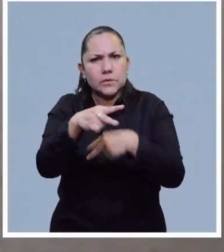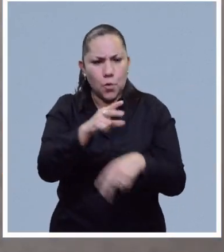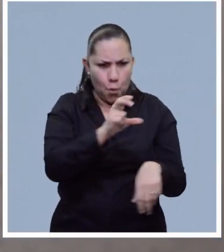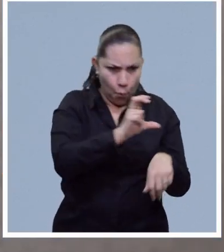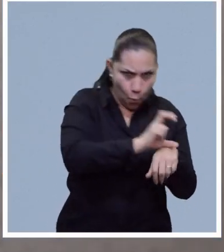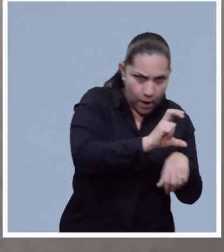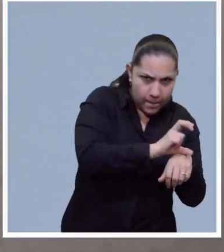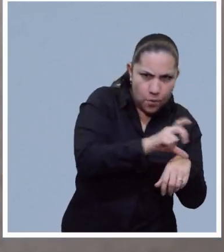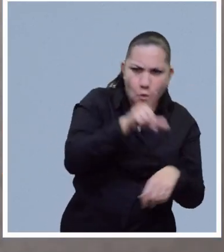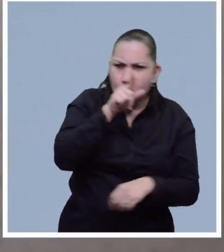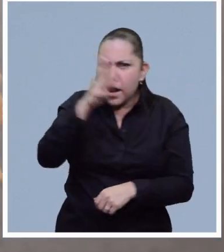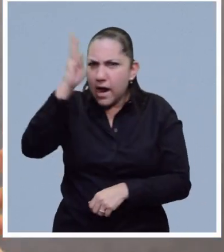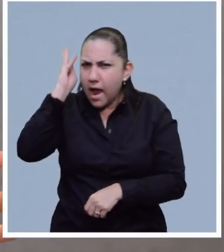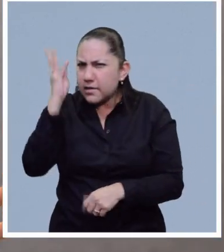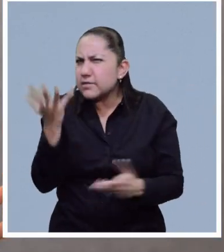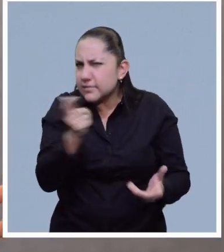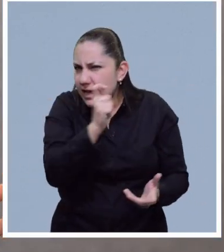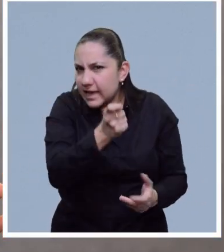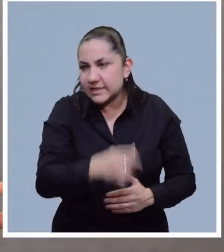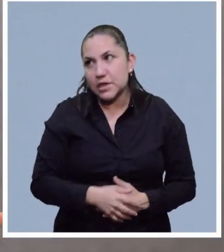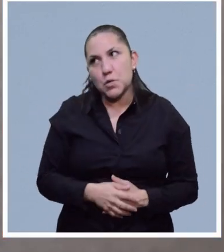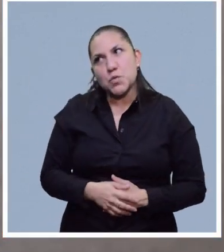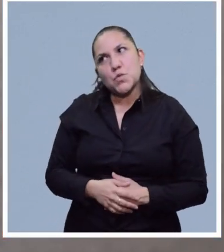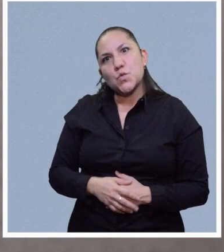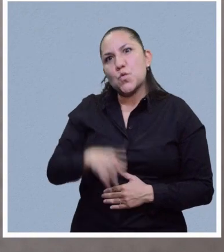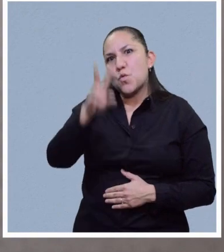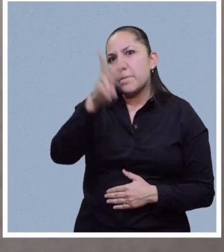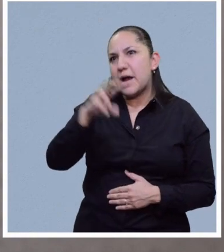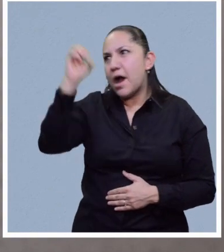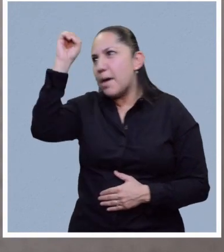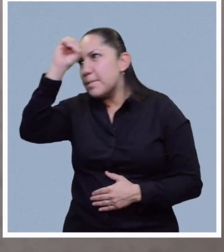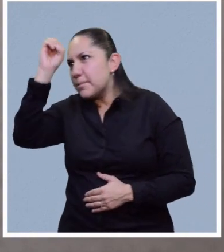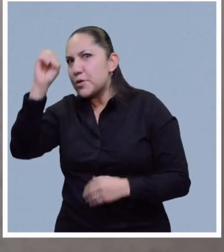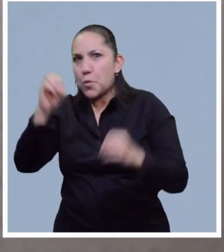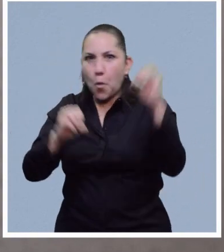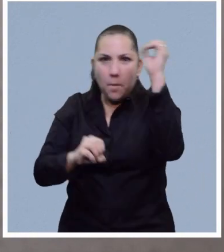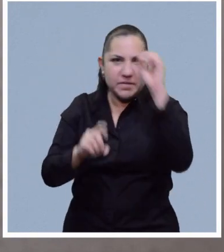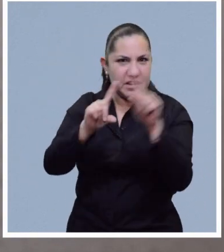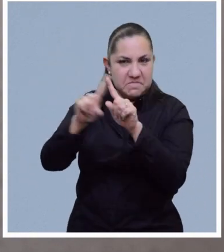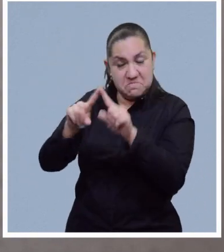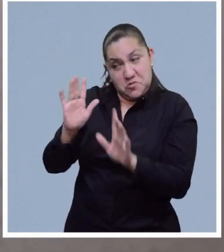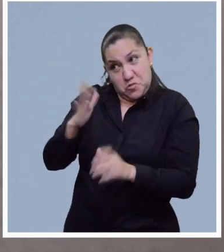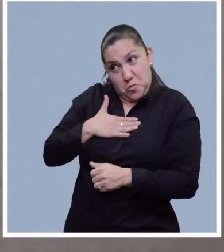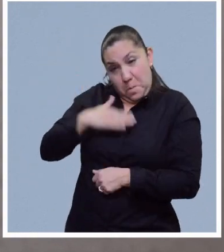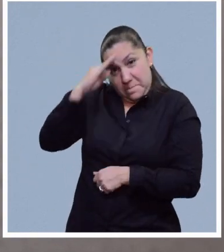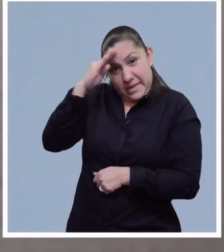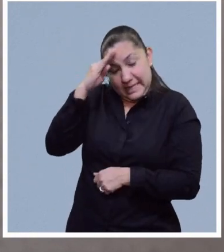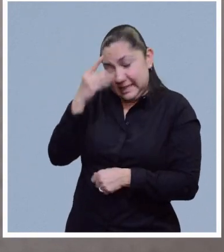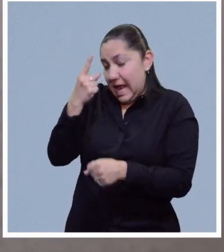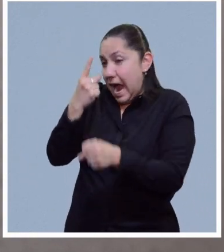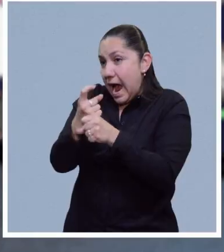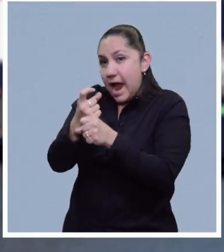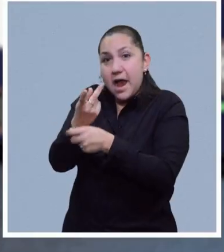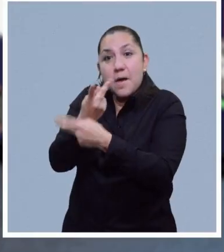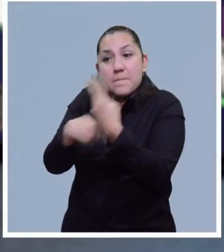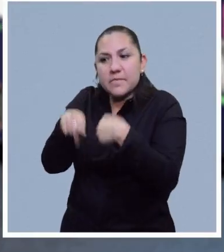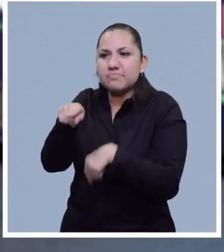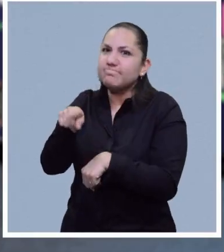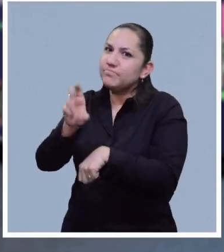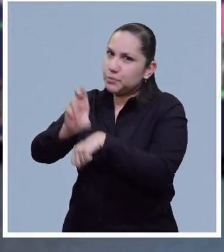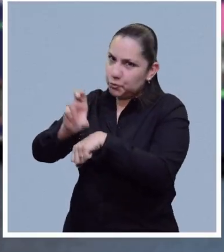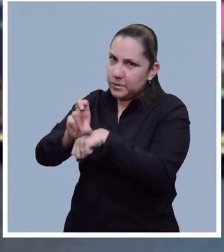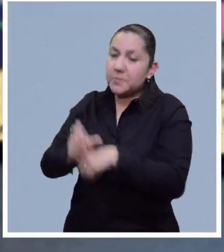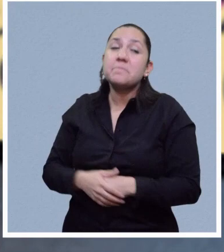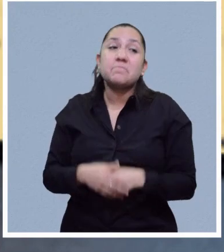creo que es una pregunta que ha generado gran debate desde hace mucho tiempo, pero pues yo consideraría que primero fue el huevo. Y es que pues esta y otras preguntas,